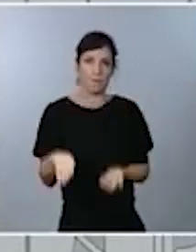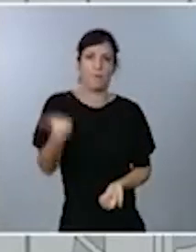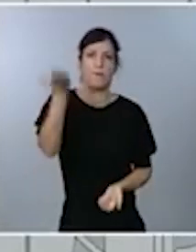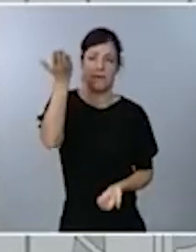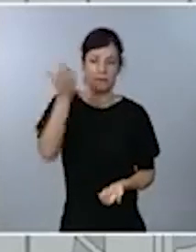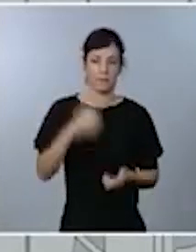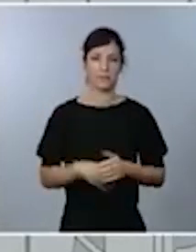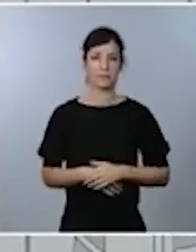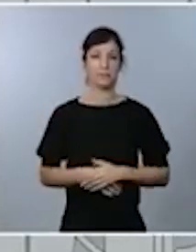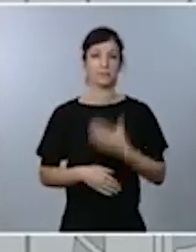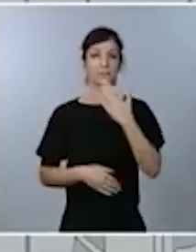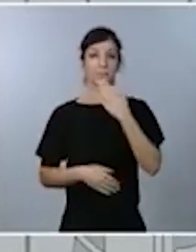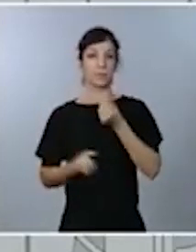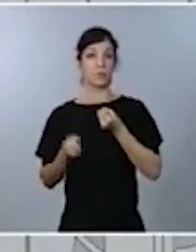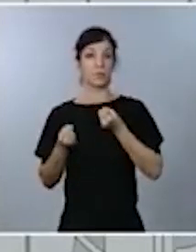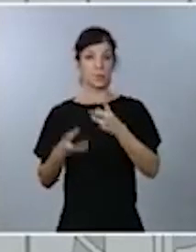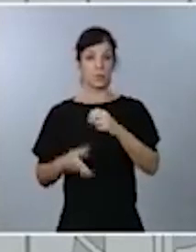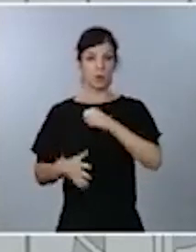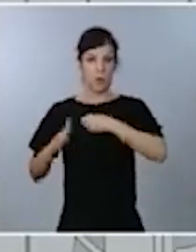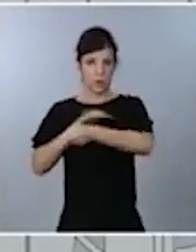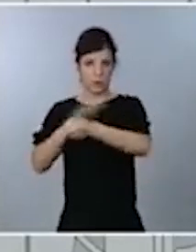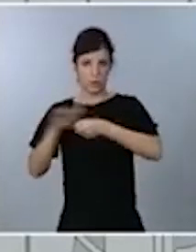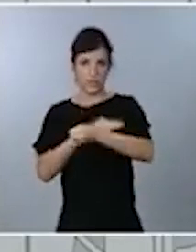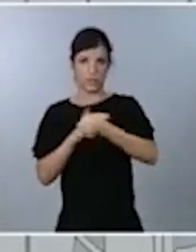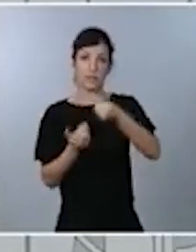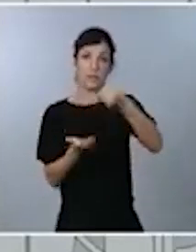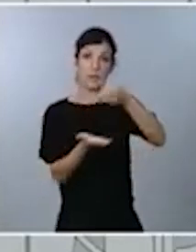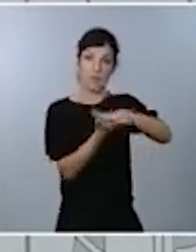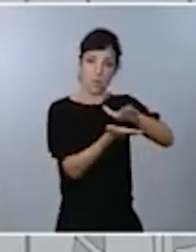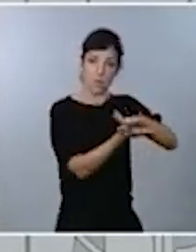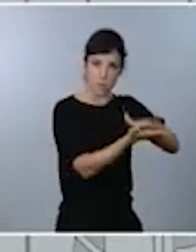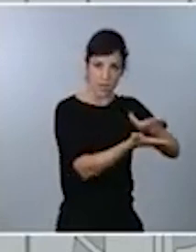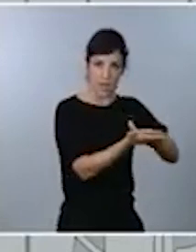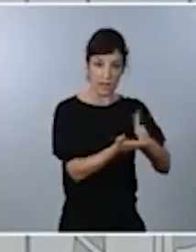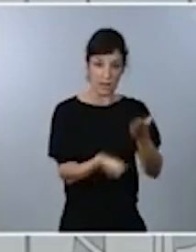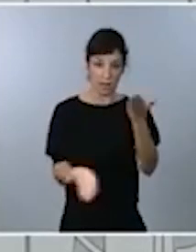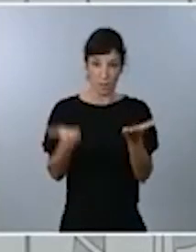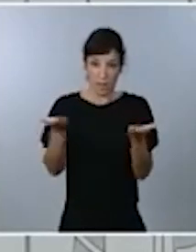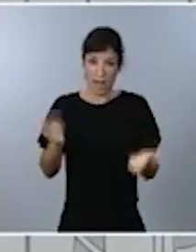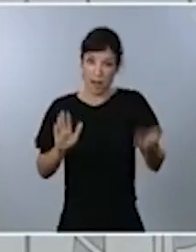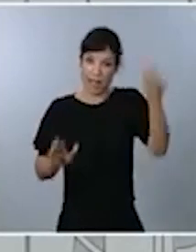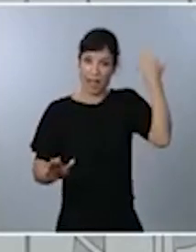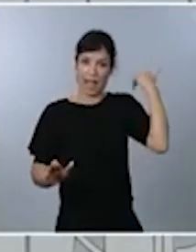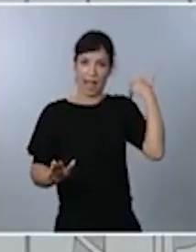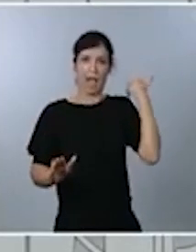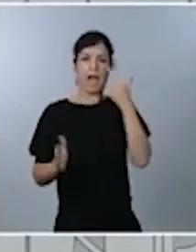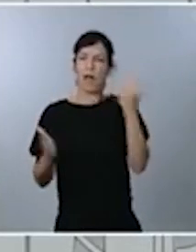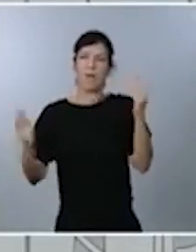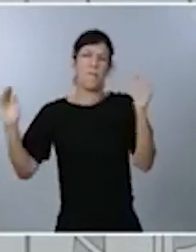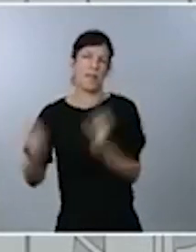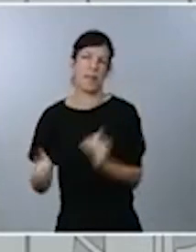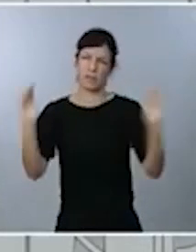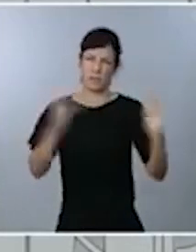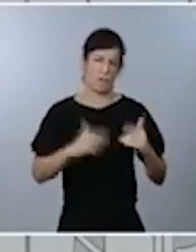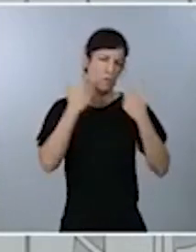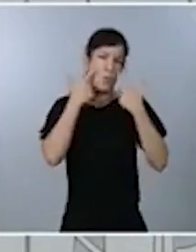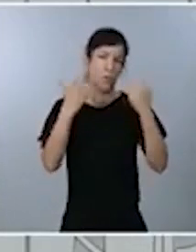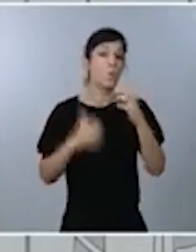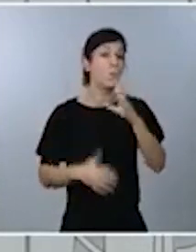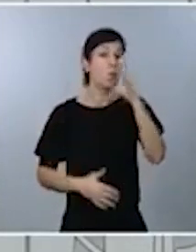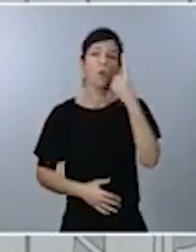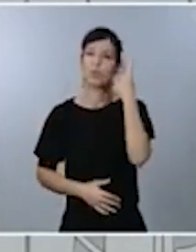fallecidos son francamente inferiores a las que tuvimos en aquel momento, se debe a una sola razón y es que ahora